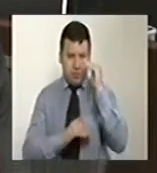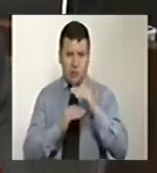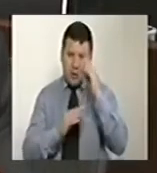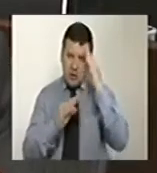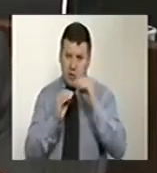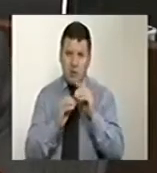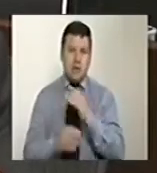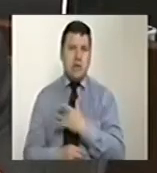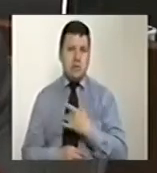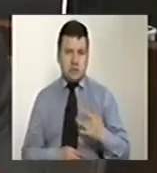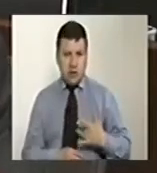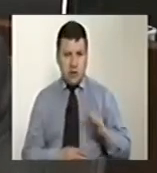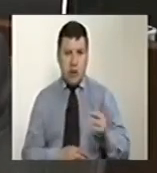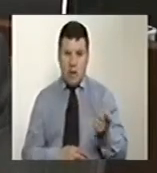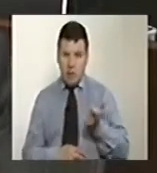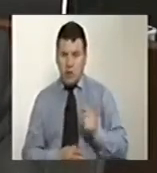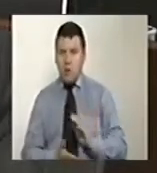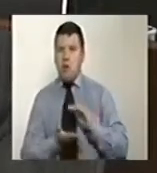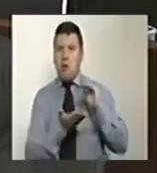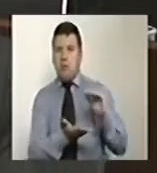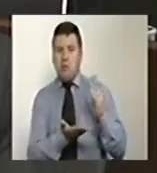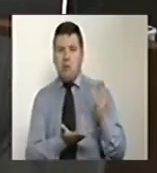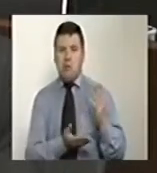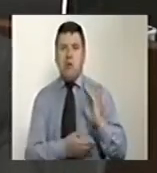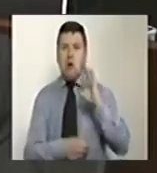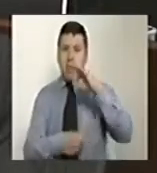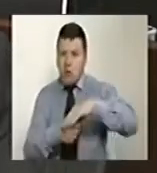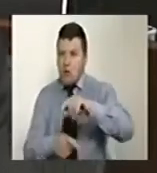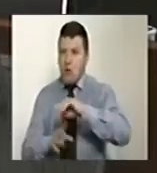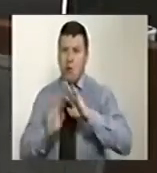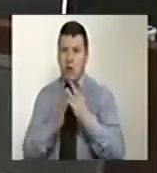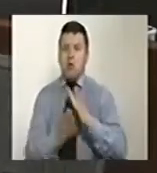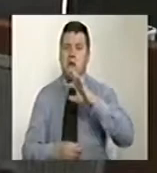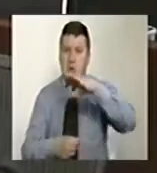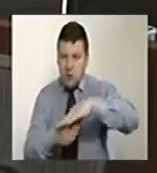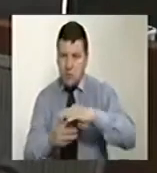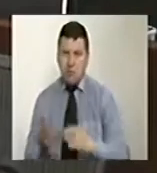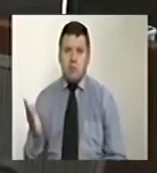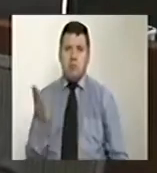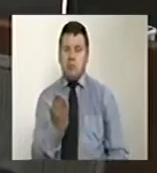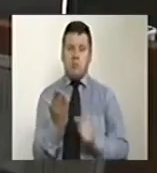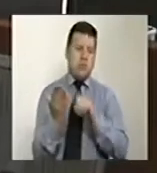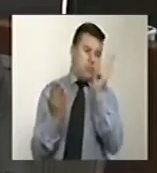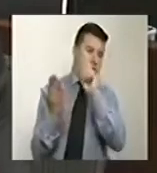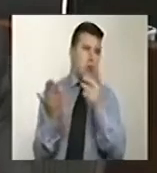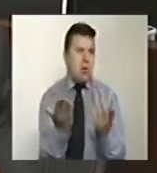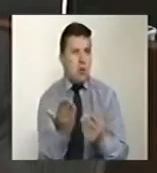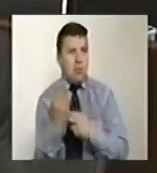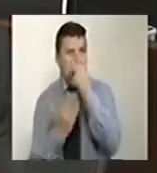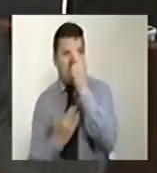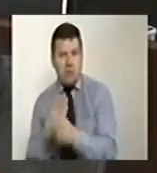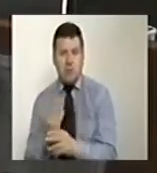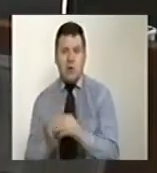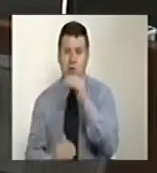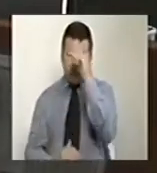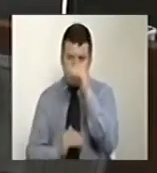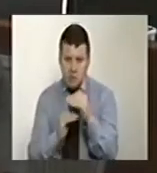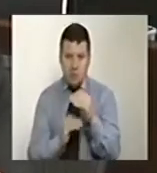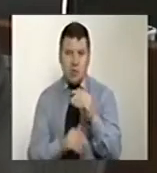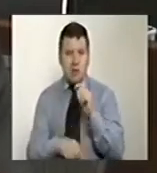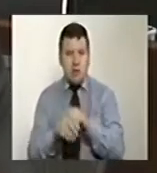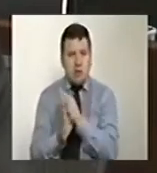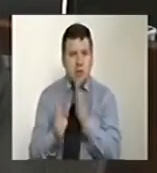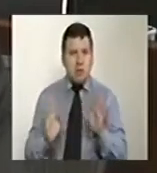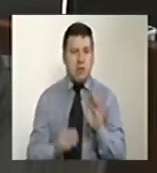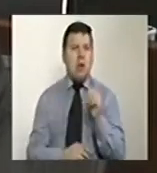de los aportes de salud para los pensionados. Se votó en este Congreso y lo objetó el Presidente Santos. Disminución del tiempo